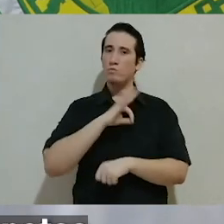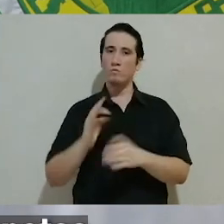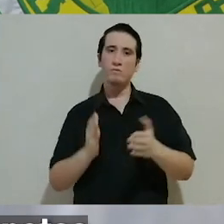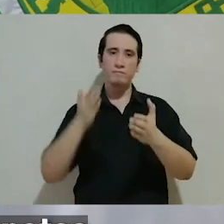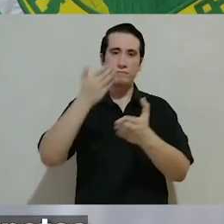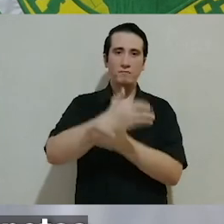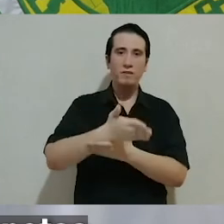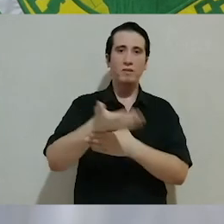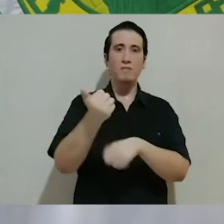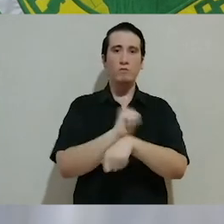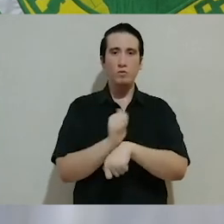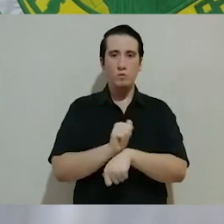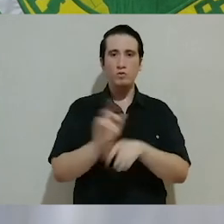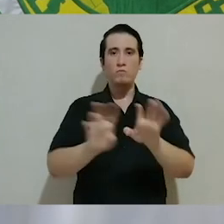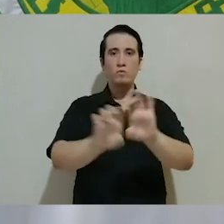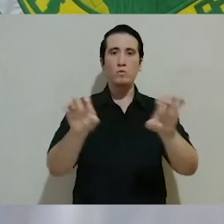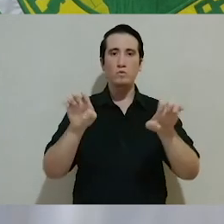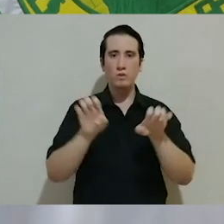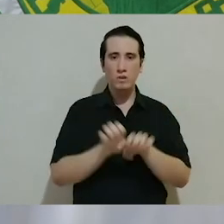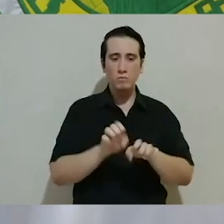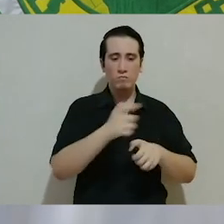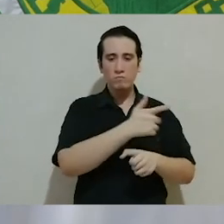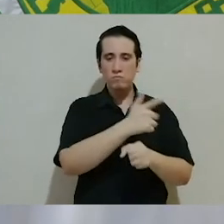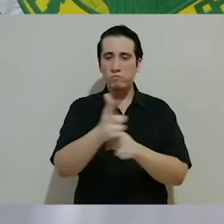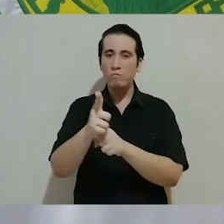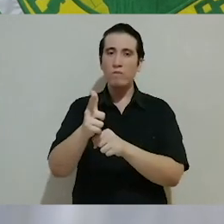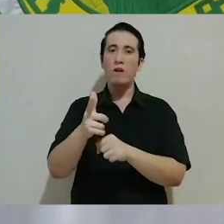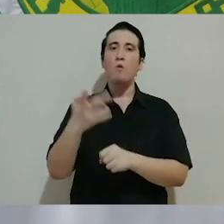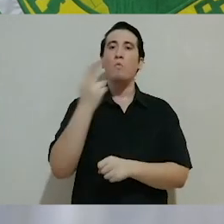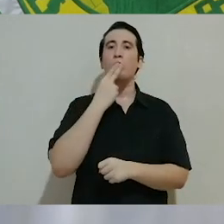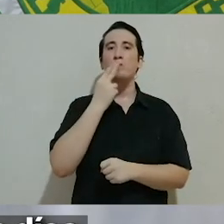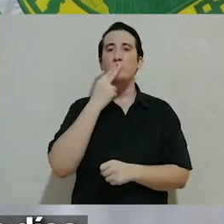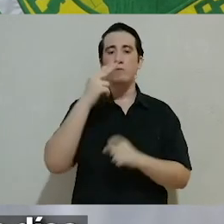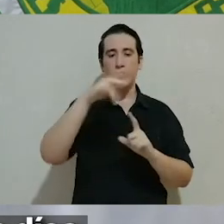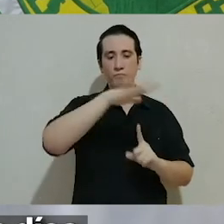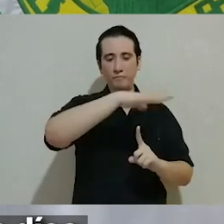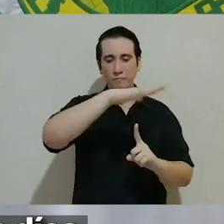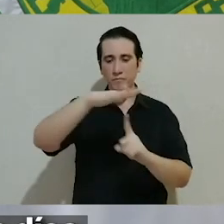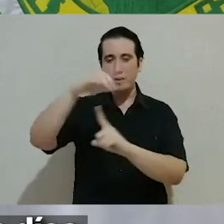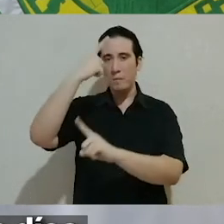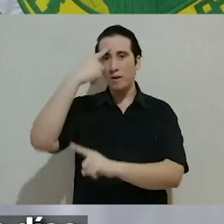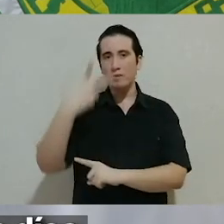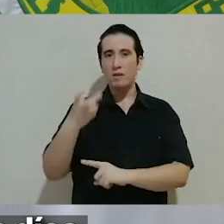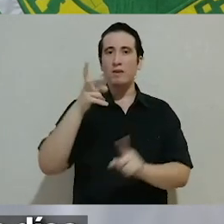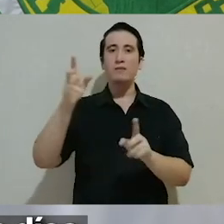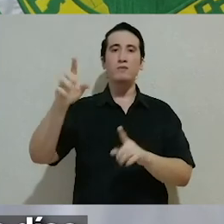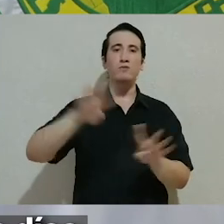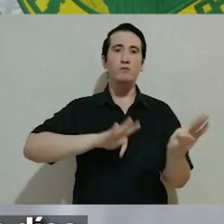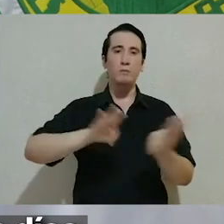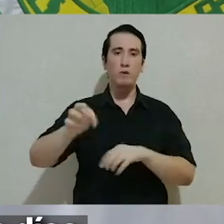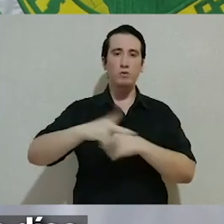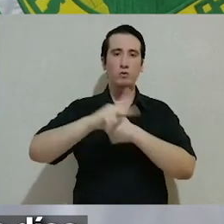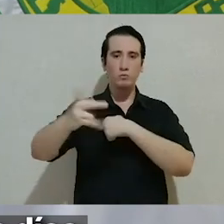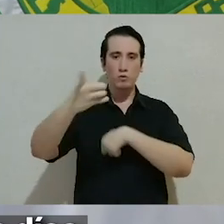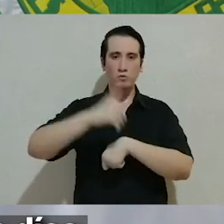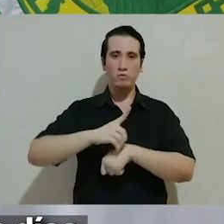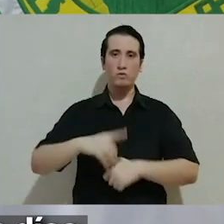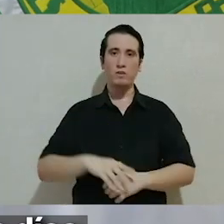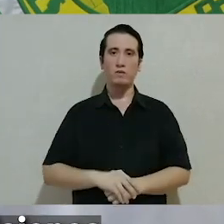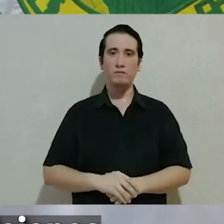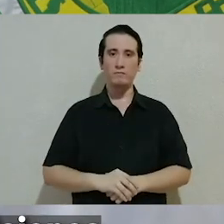no pueden acceder las camionetas con los equipos de fumigación, estaremos usando un helicóptero para realizar estas tareas en los próximos días.